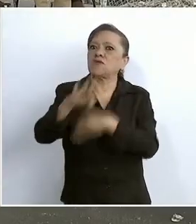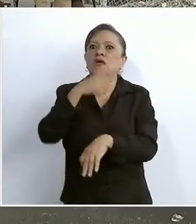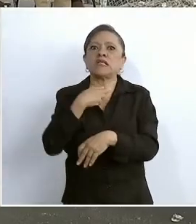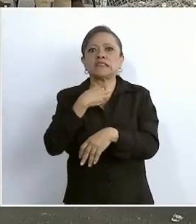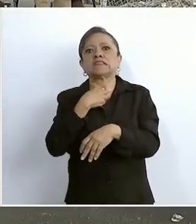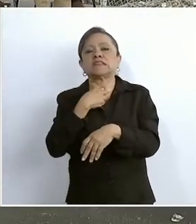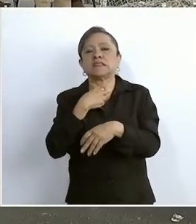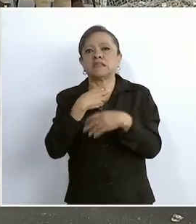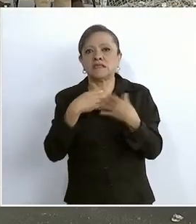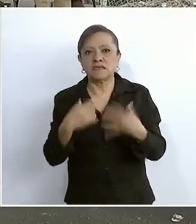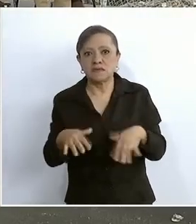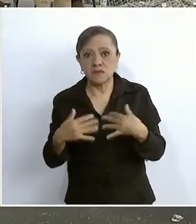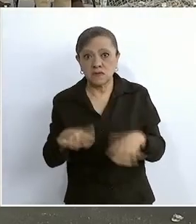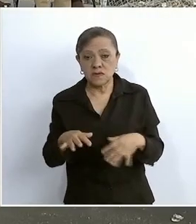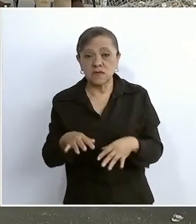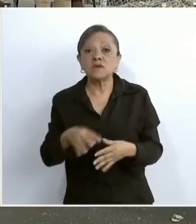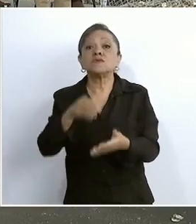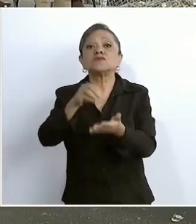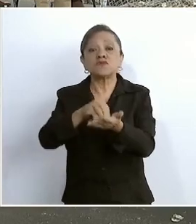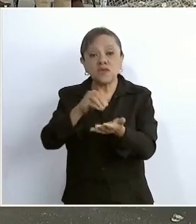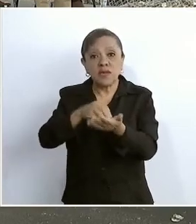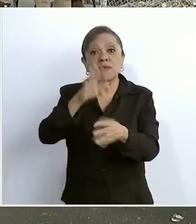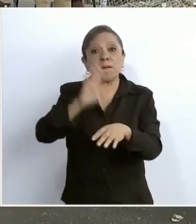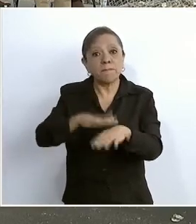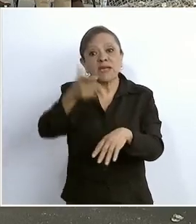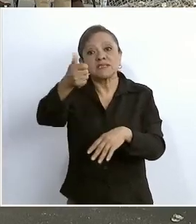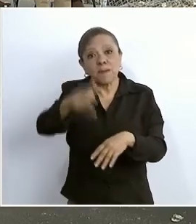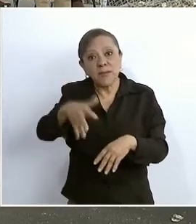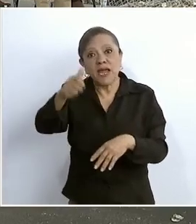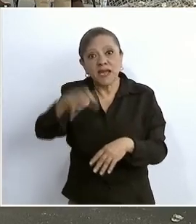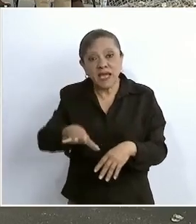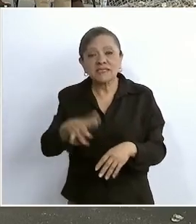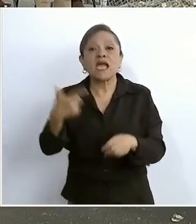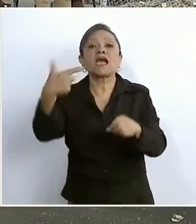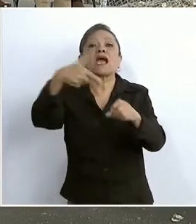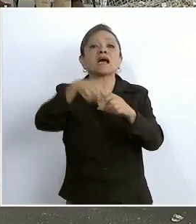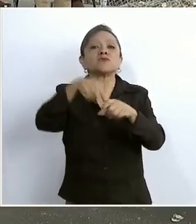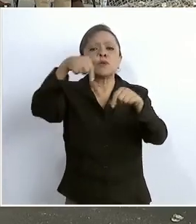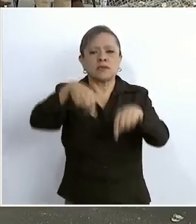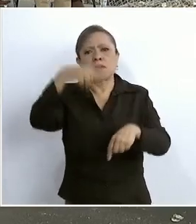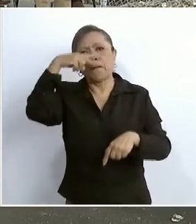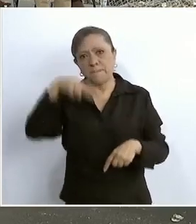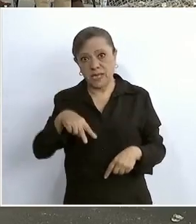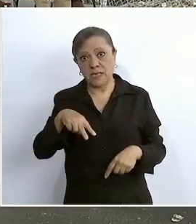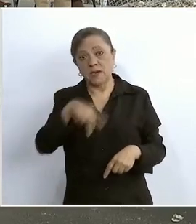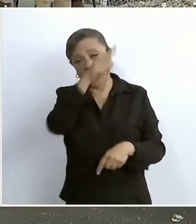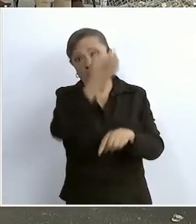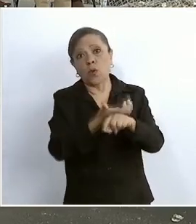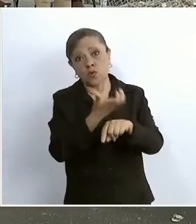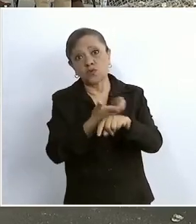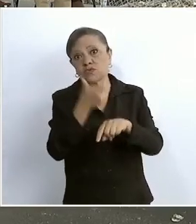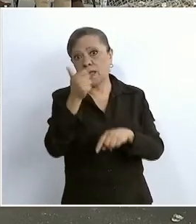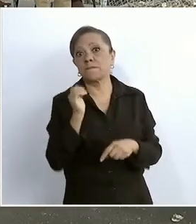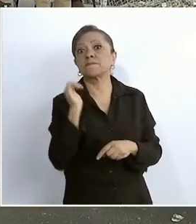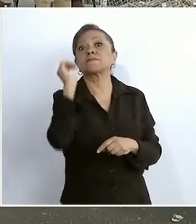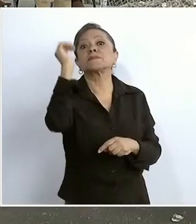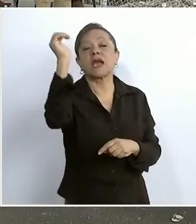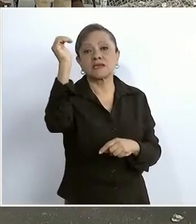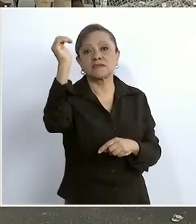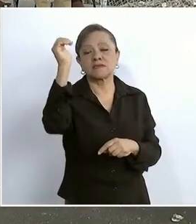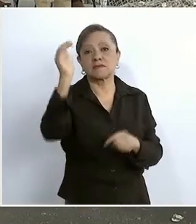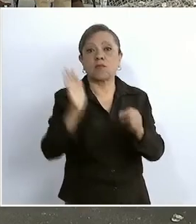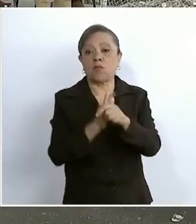Todavía es más barata la gasolina en México que en Estados Unidos, porque